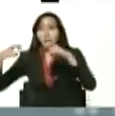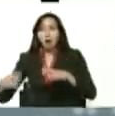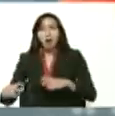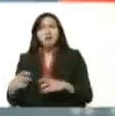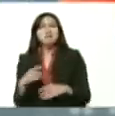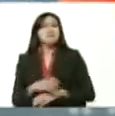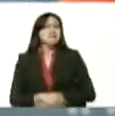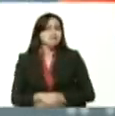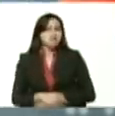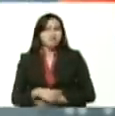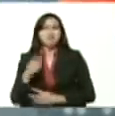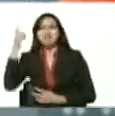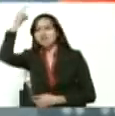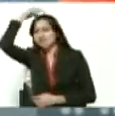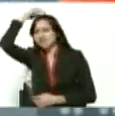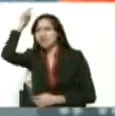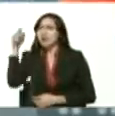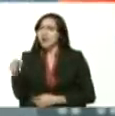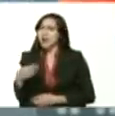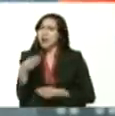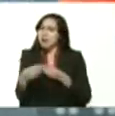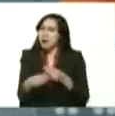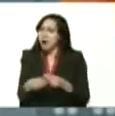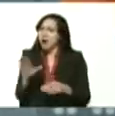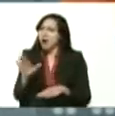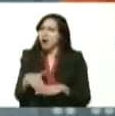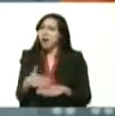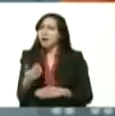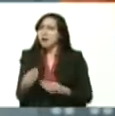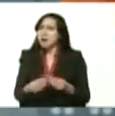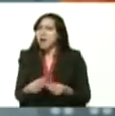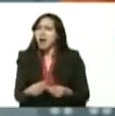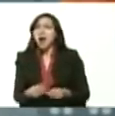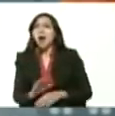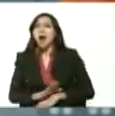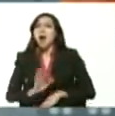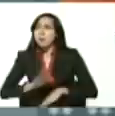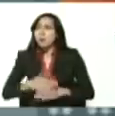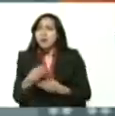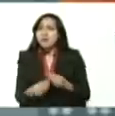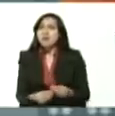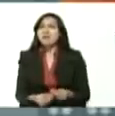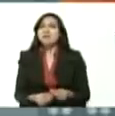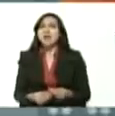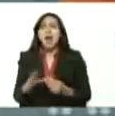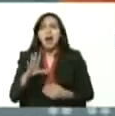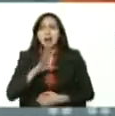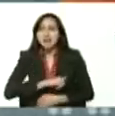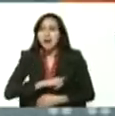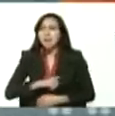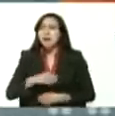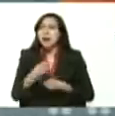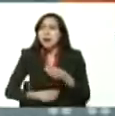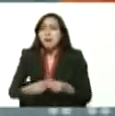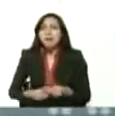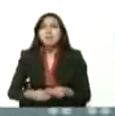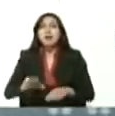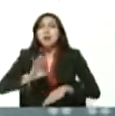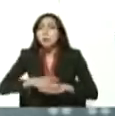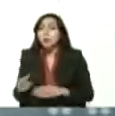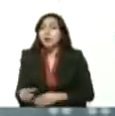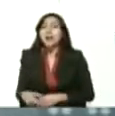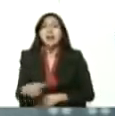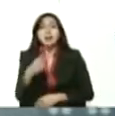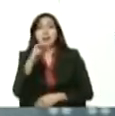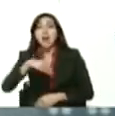traerá en las manos? ¿qué trampa traerá? ¿le dieron la orden del norte? Porque él es un pelele del norte,